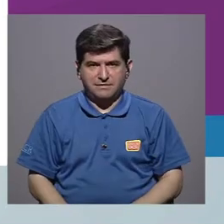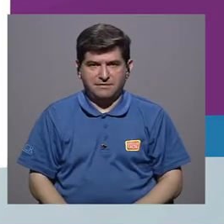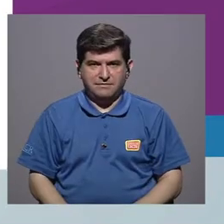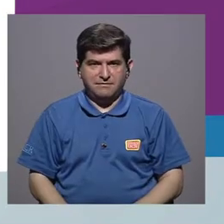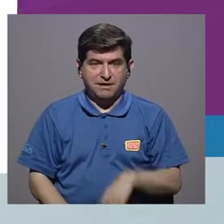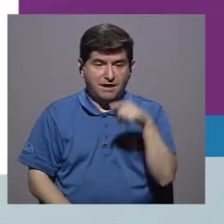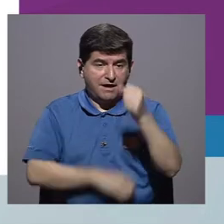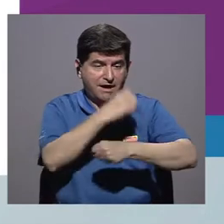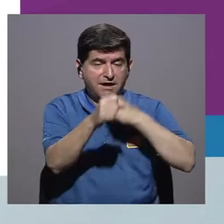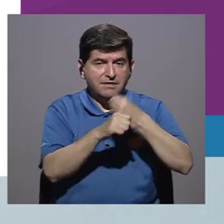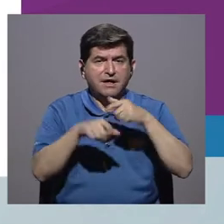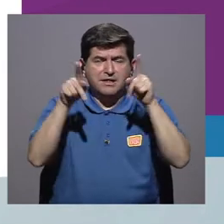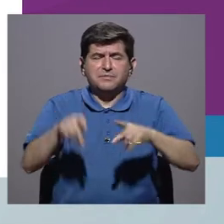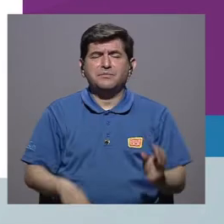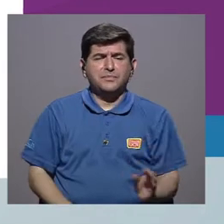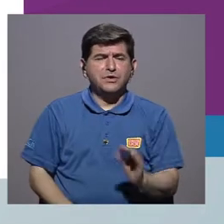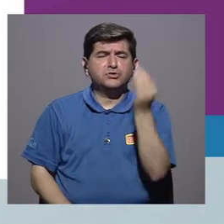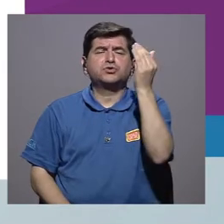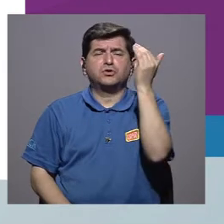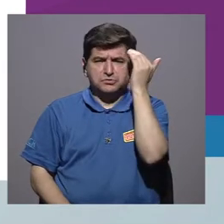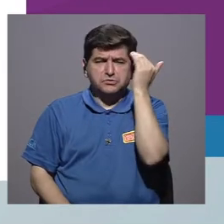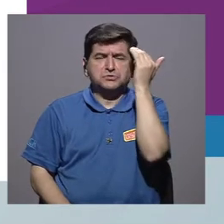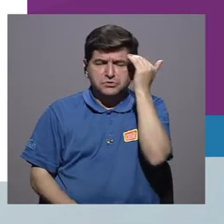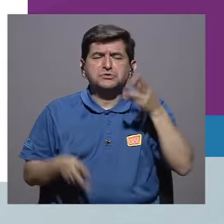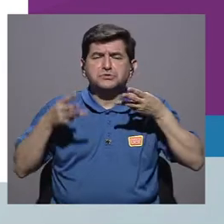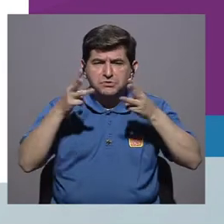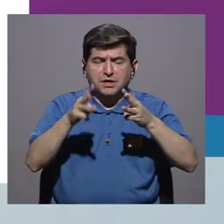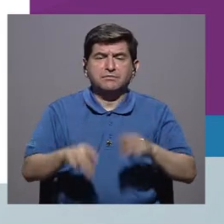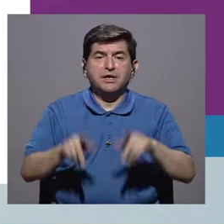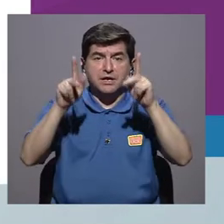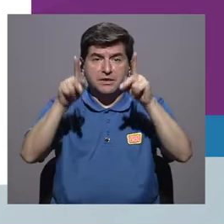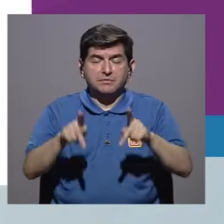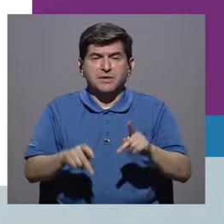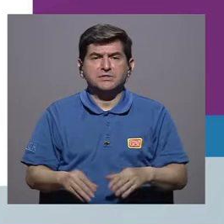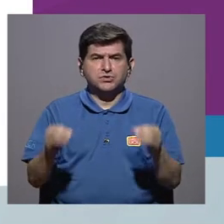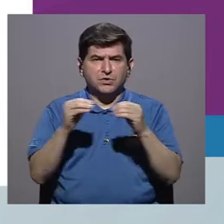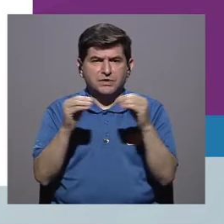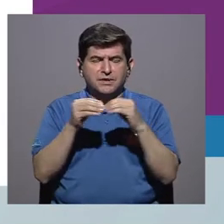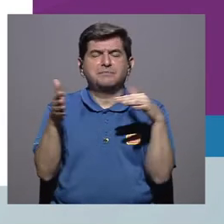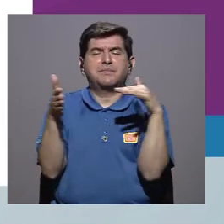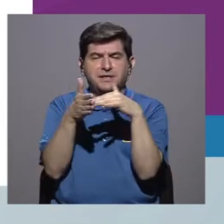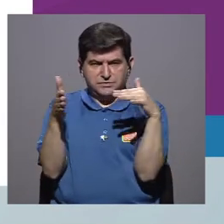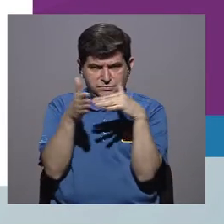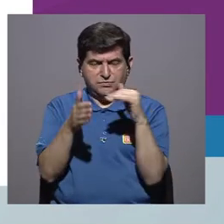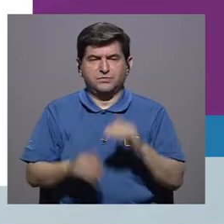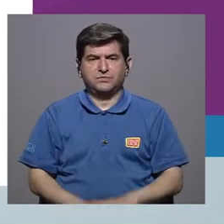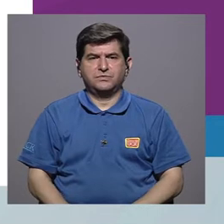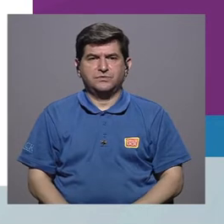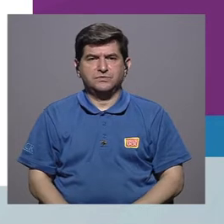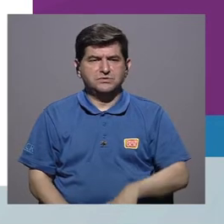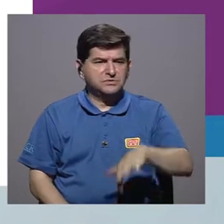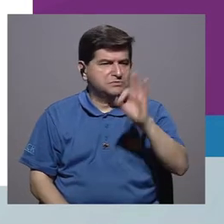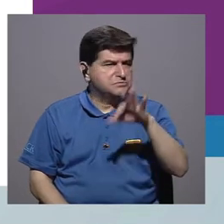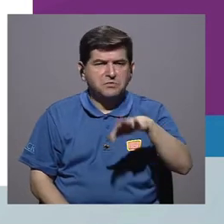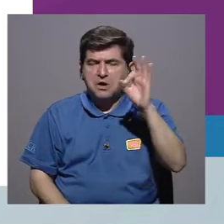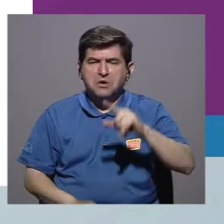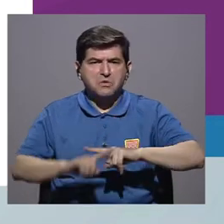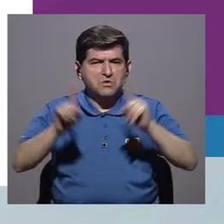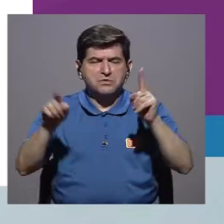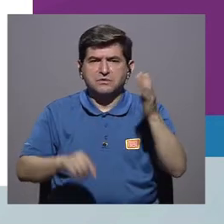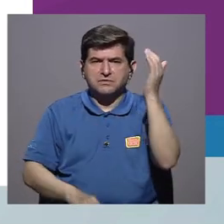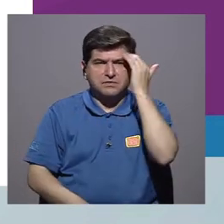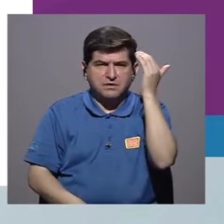edades, las personas más jóvenes conocían más de los métodos y las personas con un mayor nivel educativo. No, no se encontraron diferencias entre el